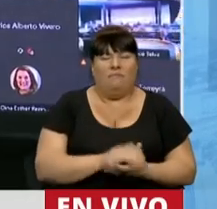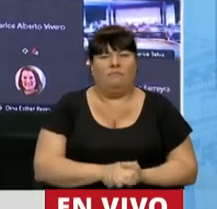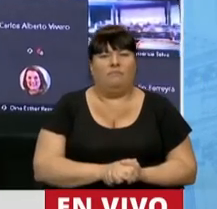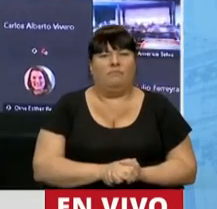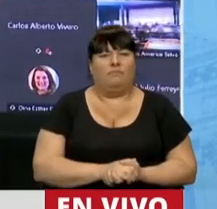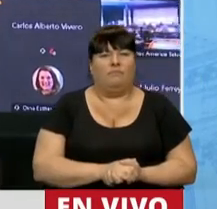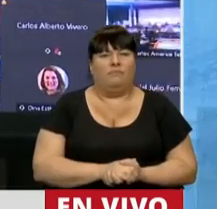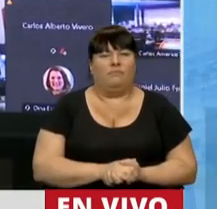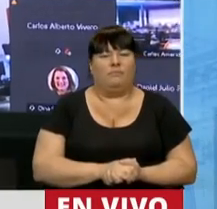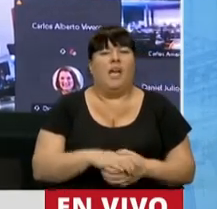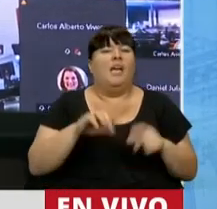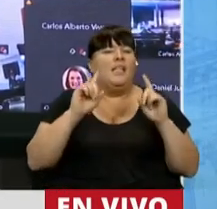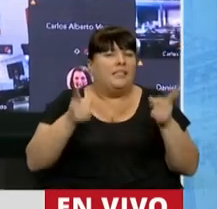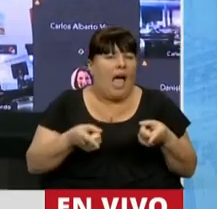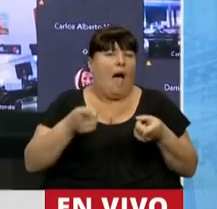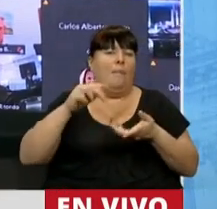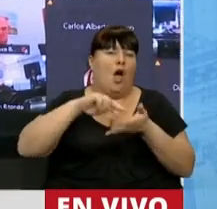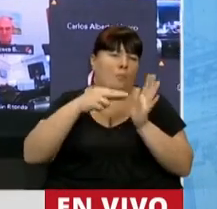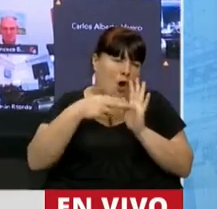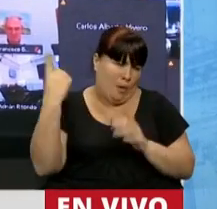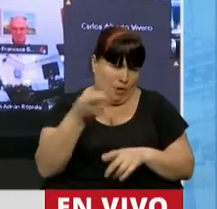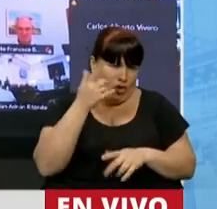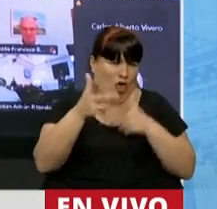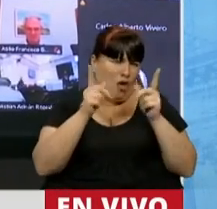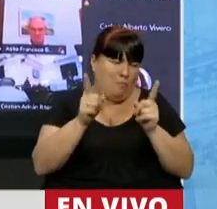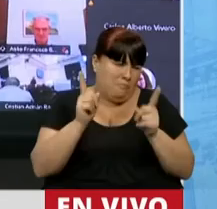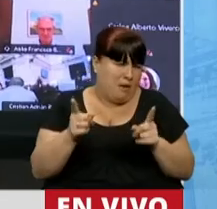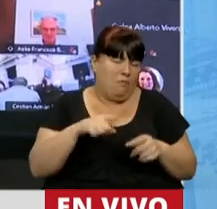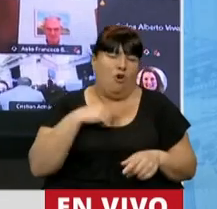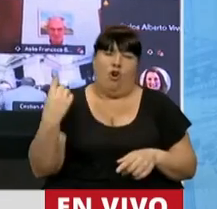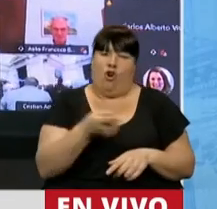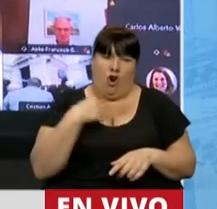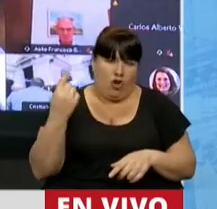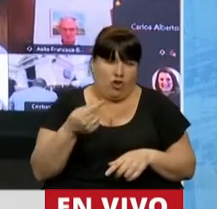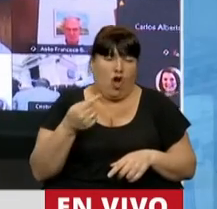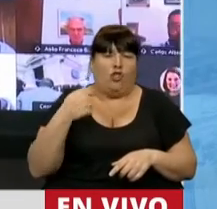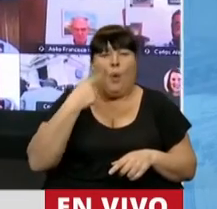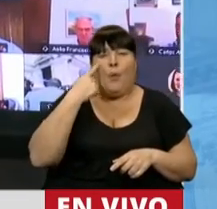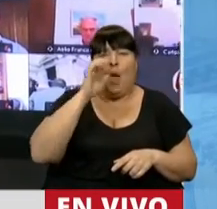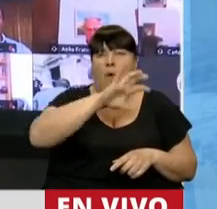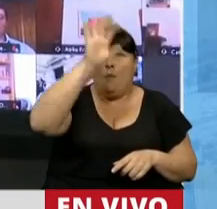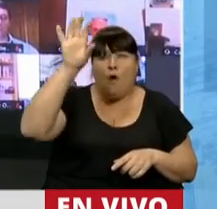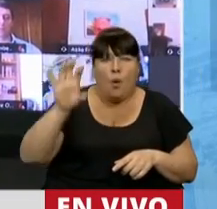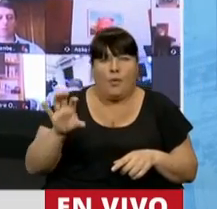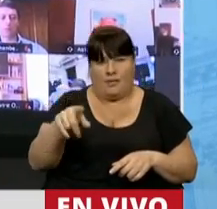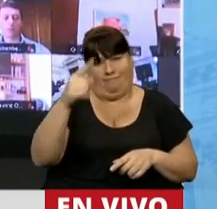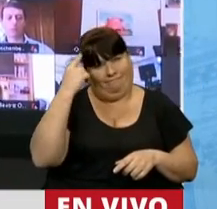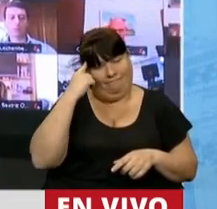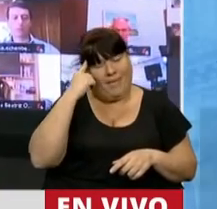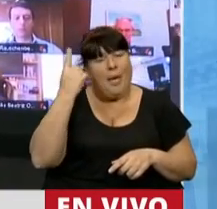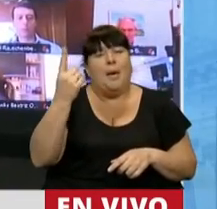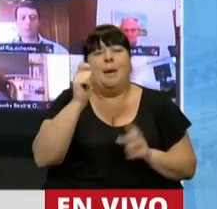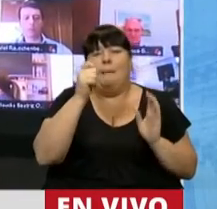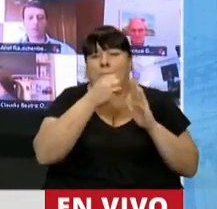Y por los problemas que ya todos expresaron y que para nosotros que estamos en el interior, imagínense los